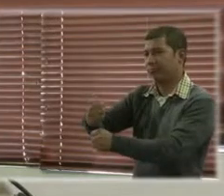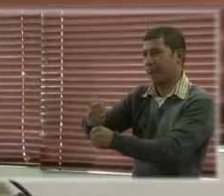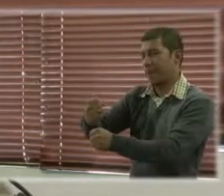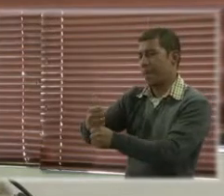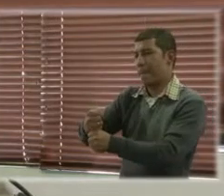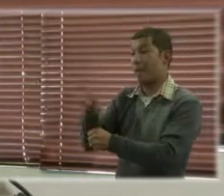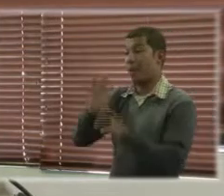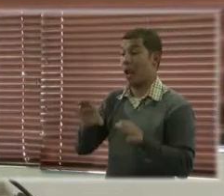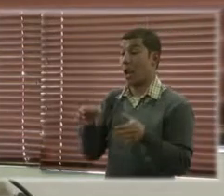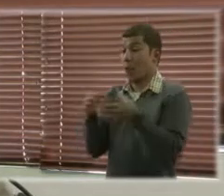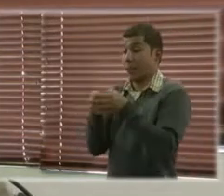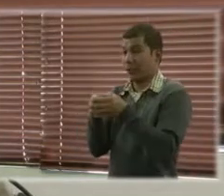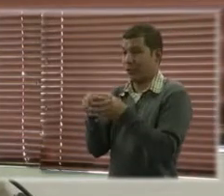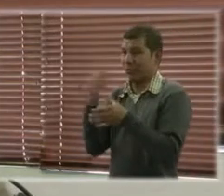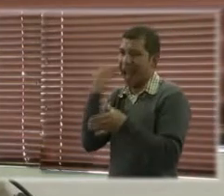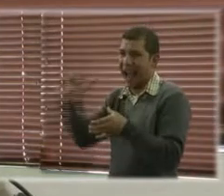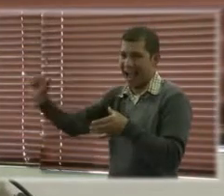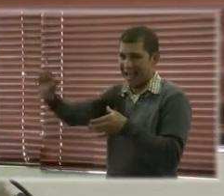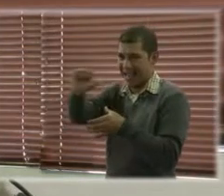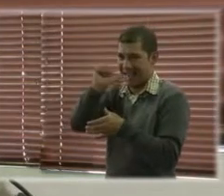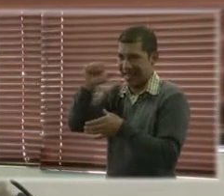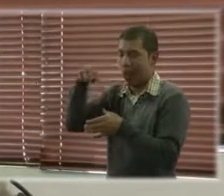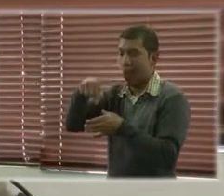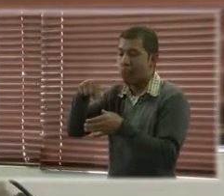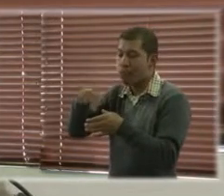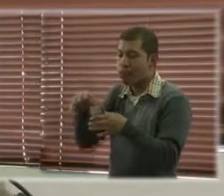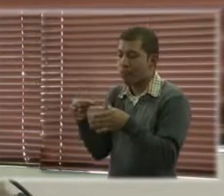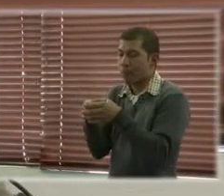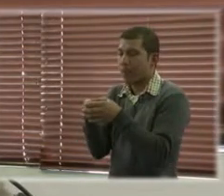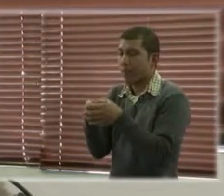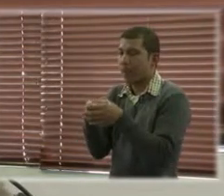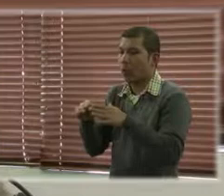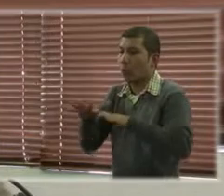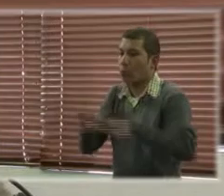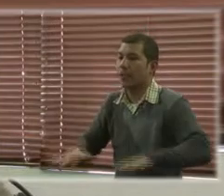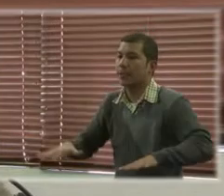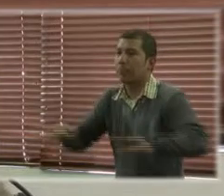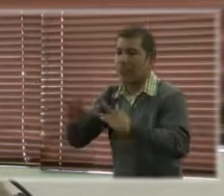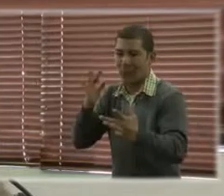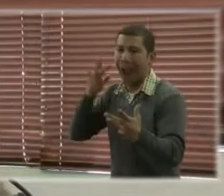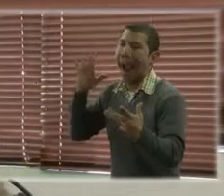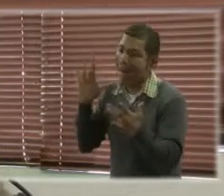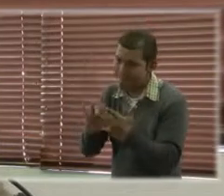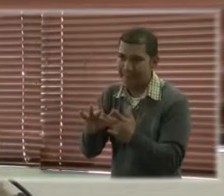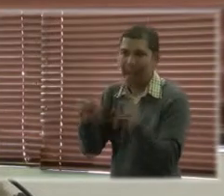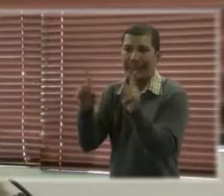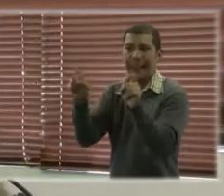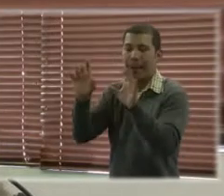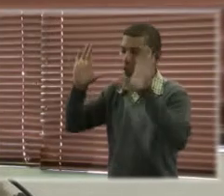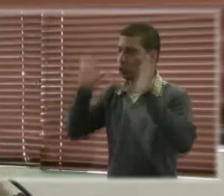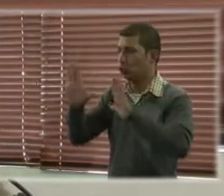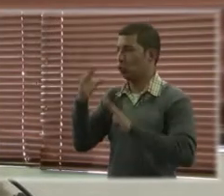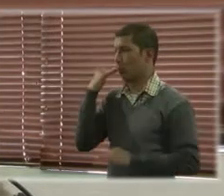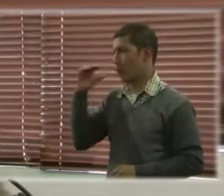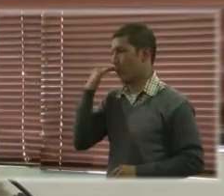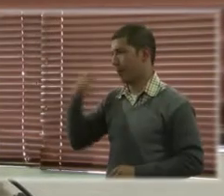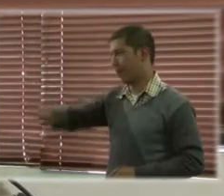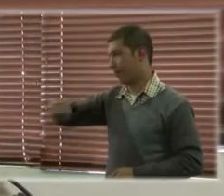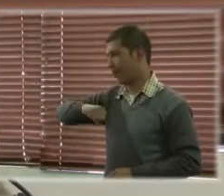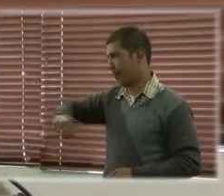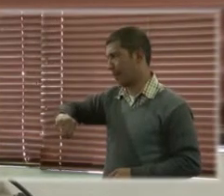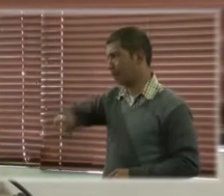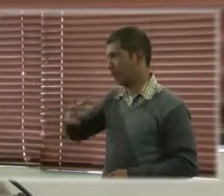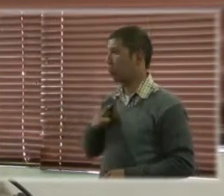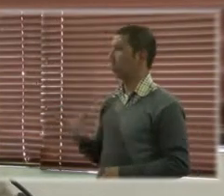Comisión del estatus de las mujeres es un espacio ad hoc para hablar sobre eso, entonces creemos ahí una ventana o una oportunidad